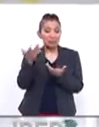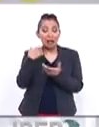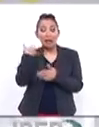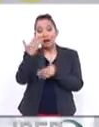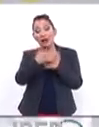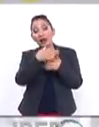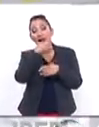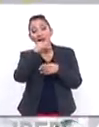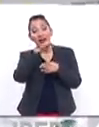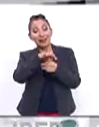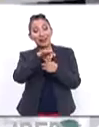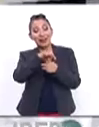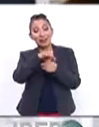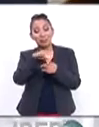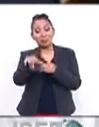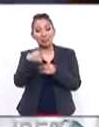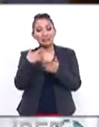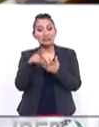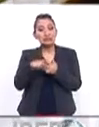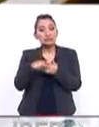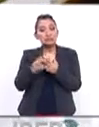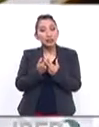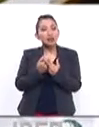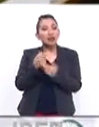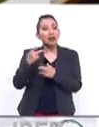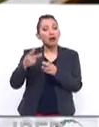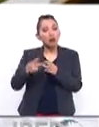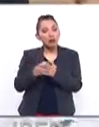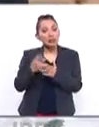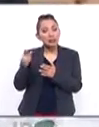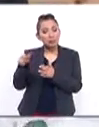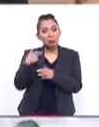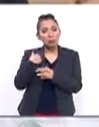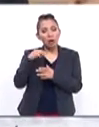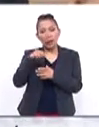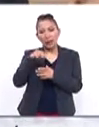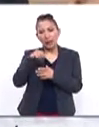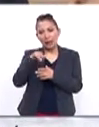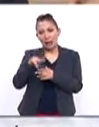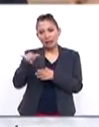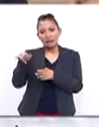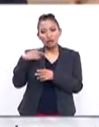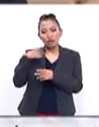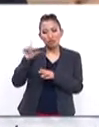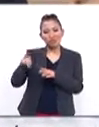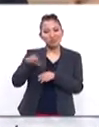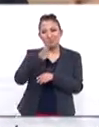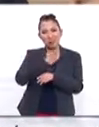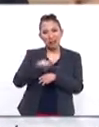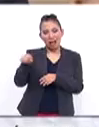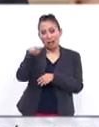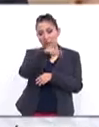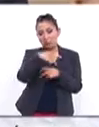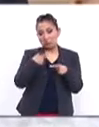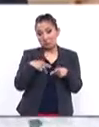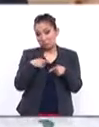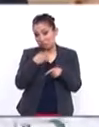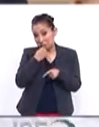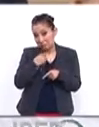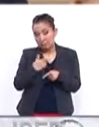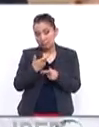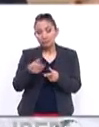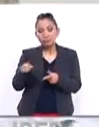elecciones va a implicar abrir la posibilidad de que ante el desgaste de Ney y su respeto, hay que decirlo con todas sus letras,